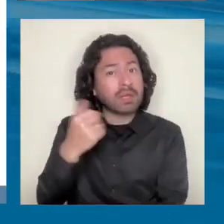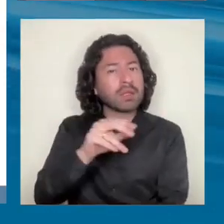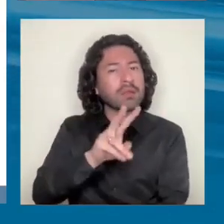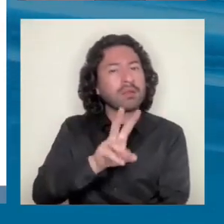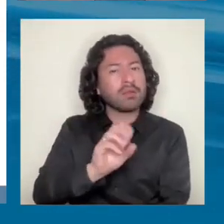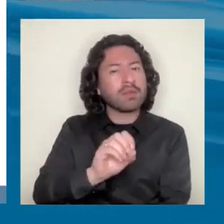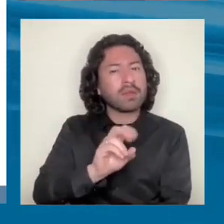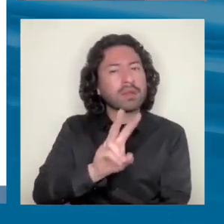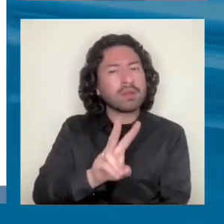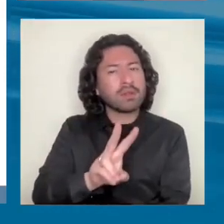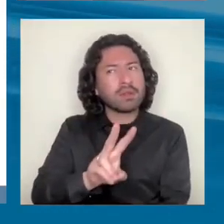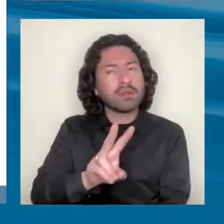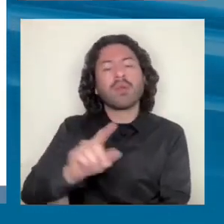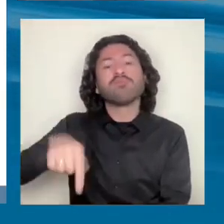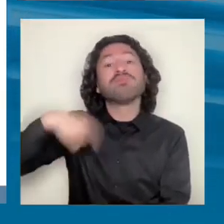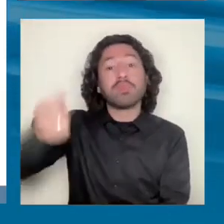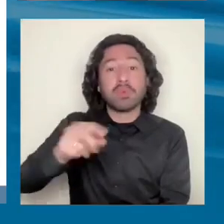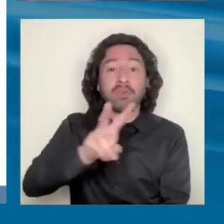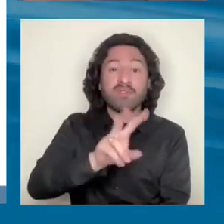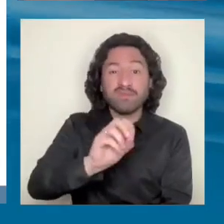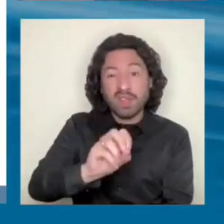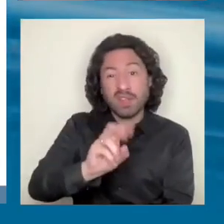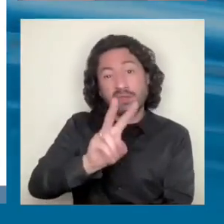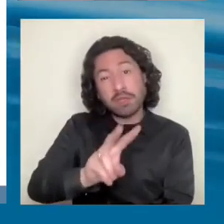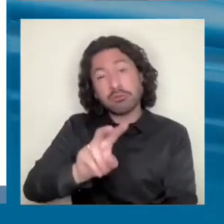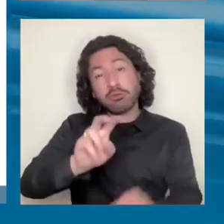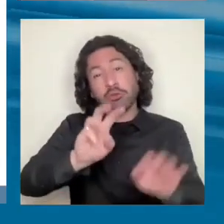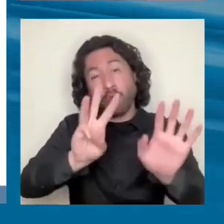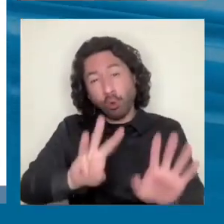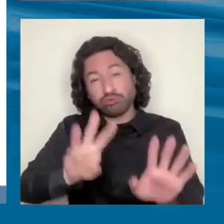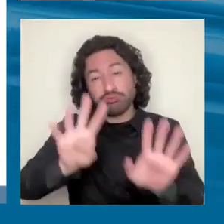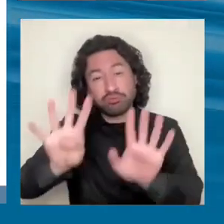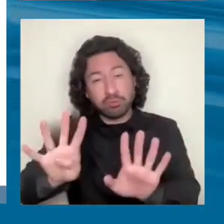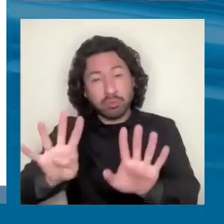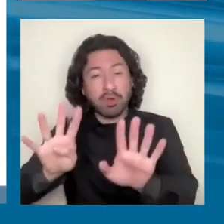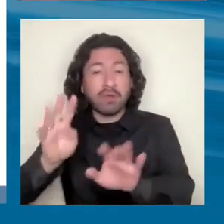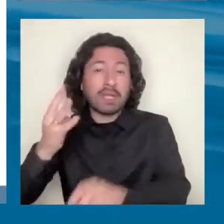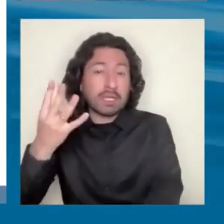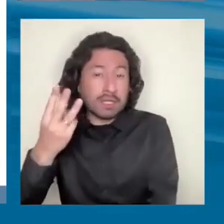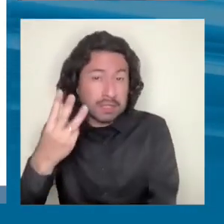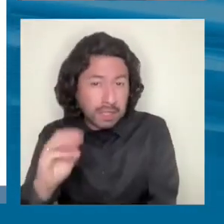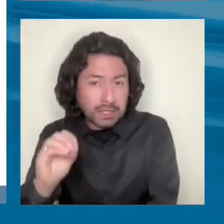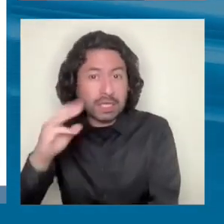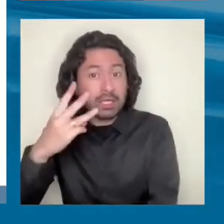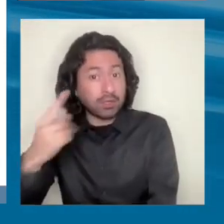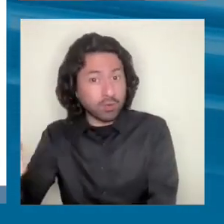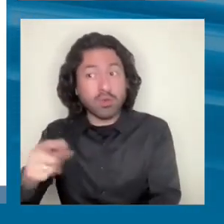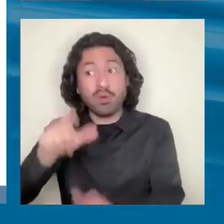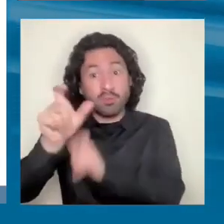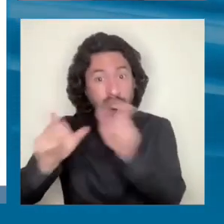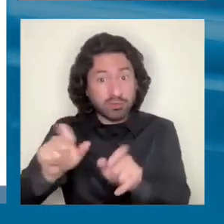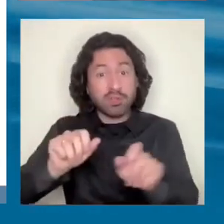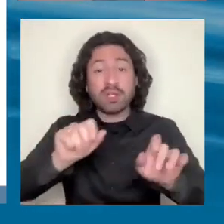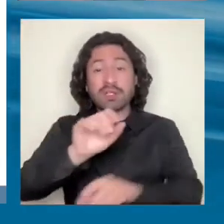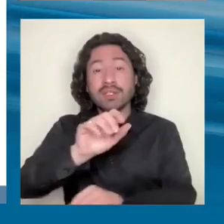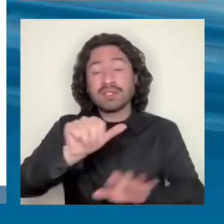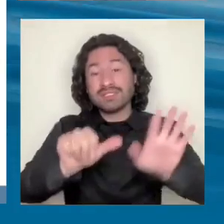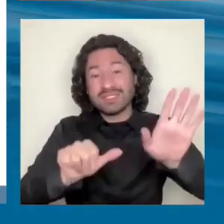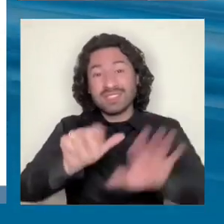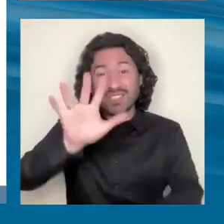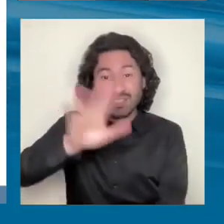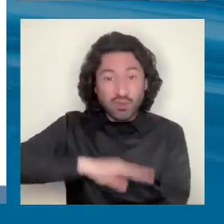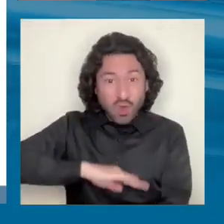28, 29, 30, 31, la demanda de cuidado de personas mayores de 65 años va a ser mayor que la demanda de cuidado de niños.